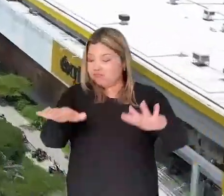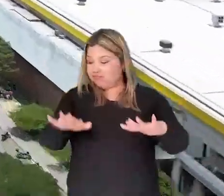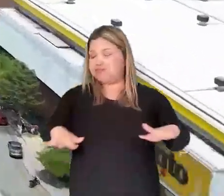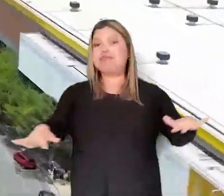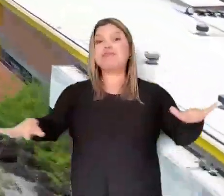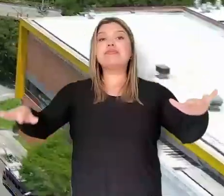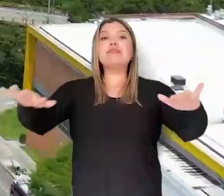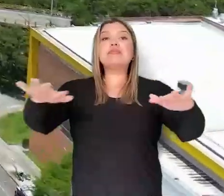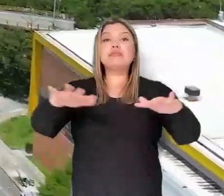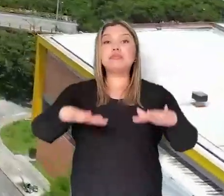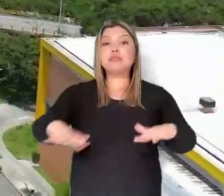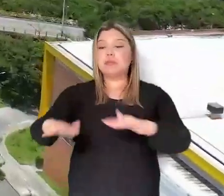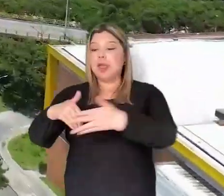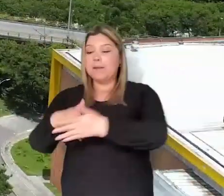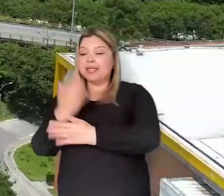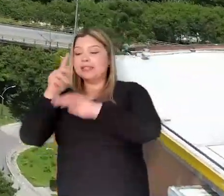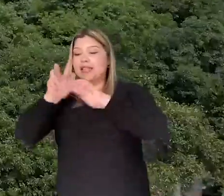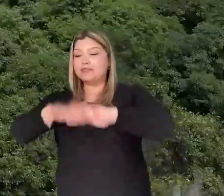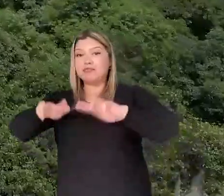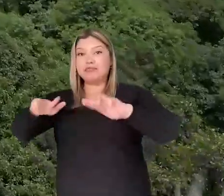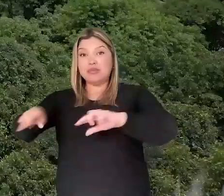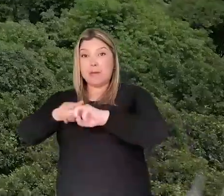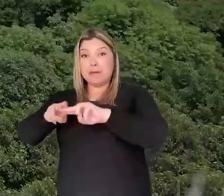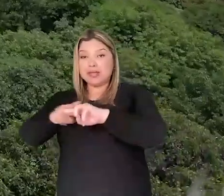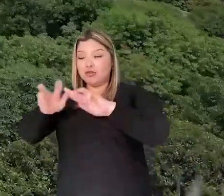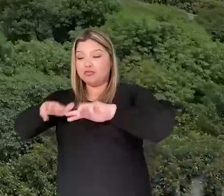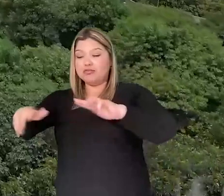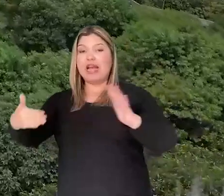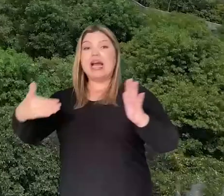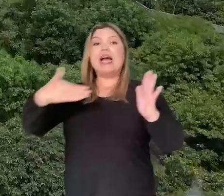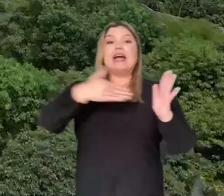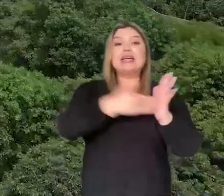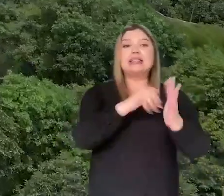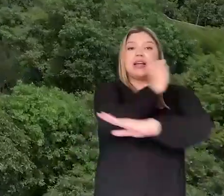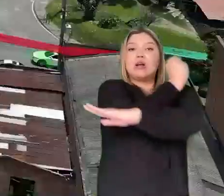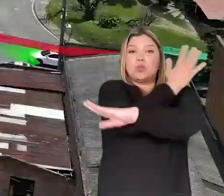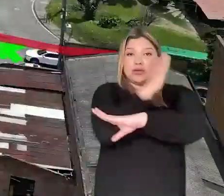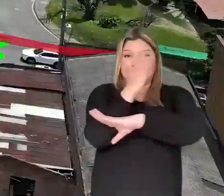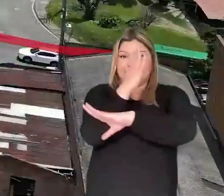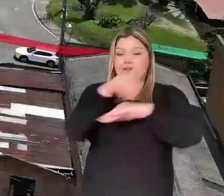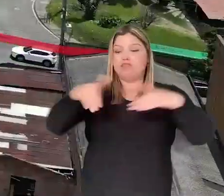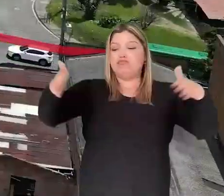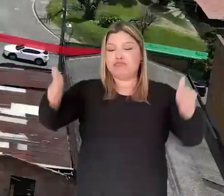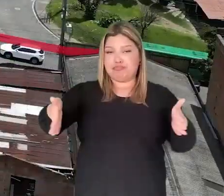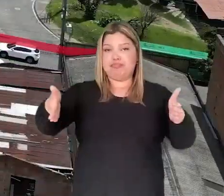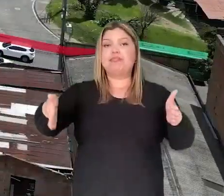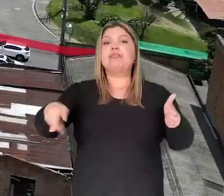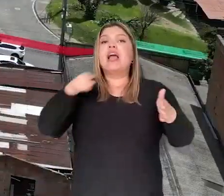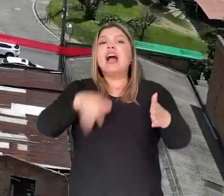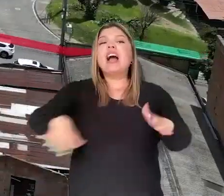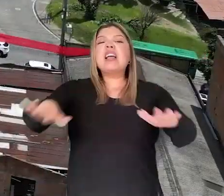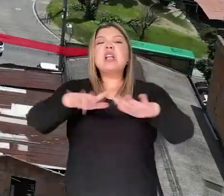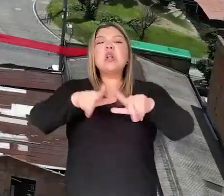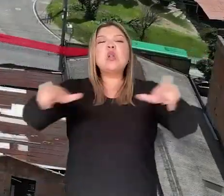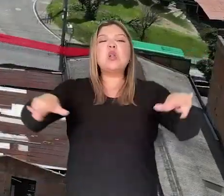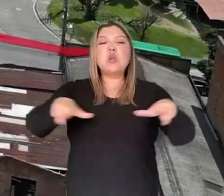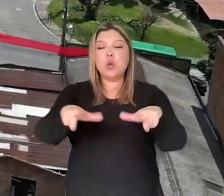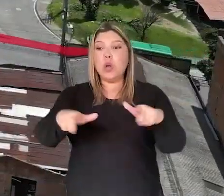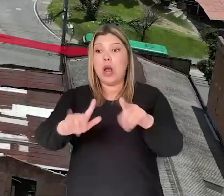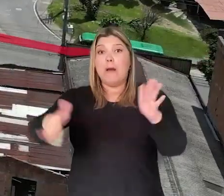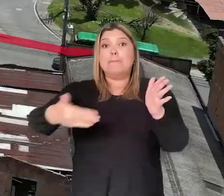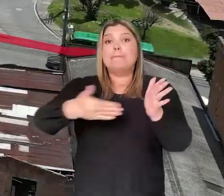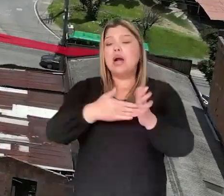kilómetros de corredor desde la estación Caribe hasta Aguacatala. En las zonas de obra se garantizará siempre la